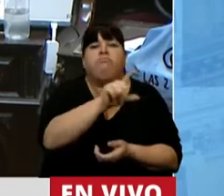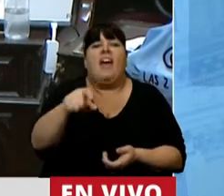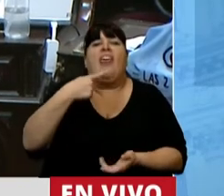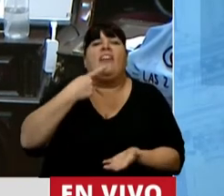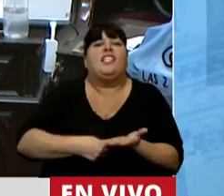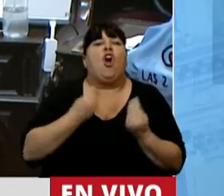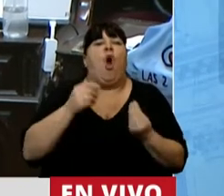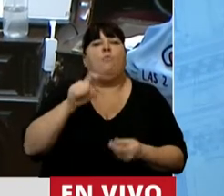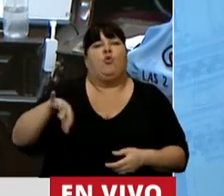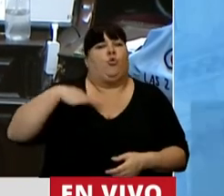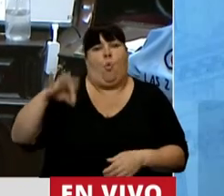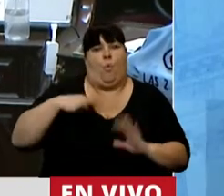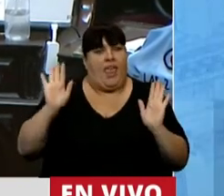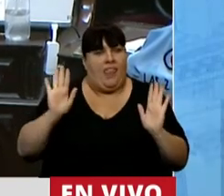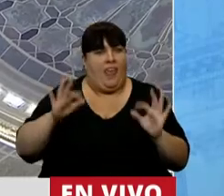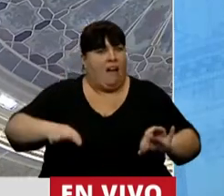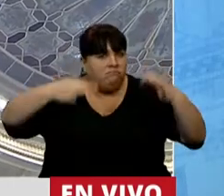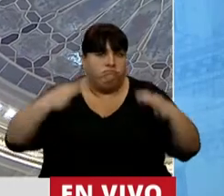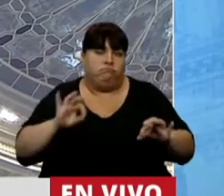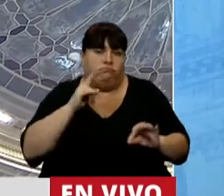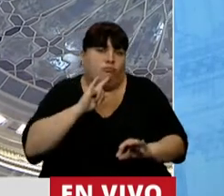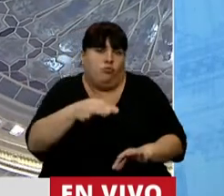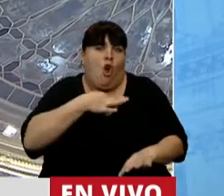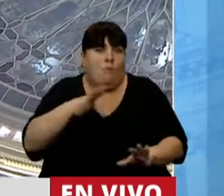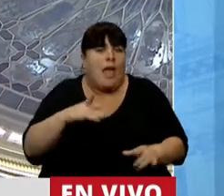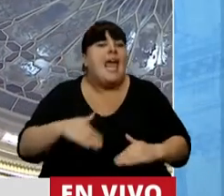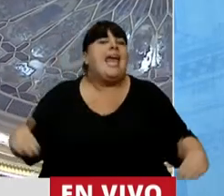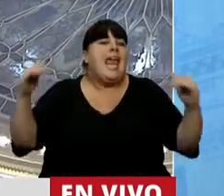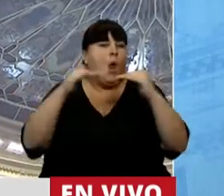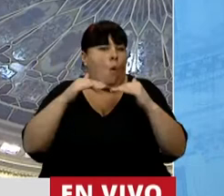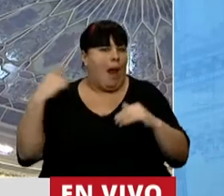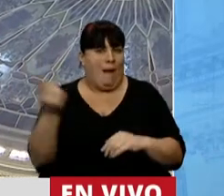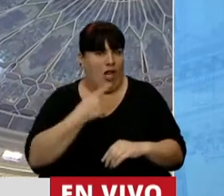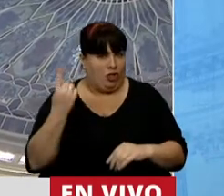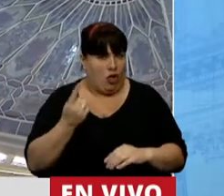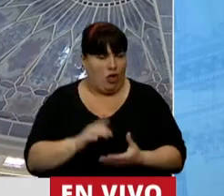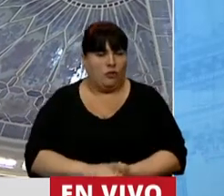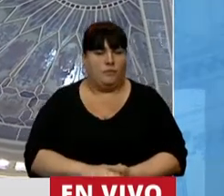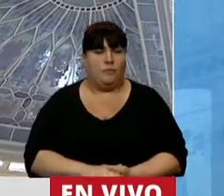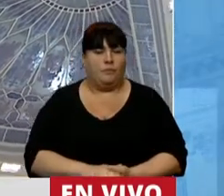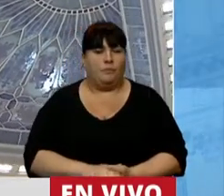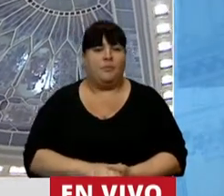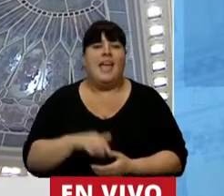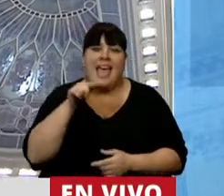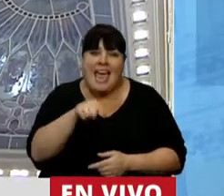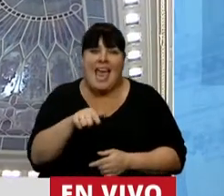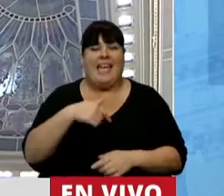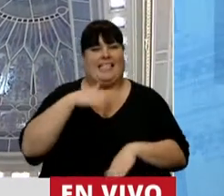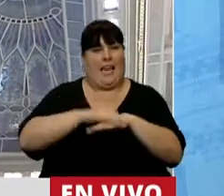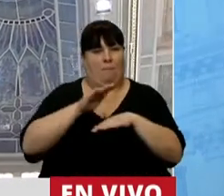decida cómo vivir su vida en plenitud y en igualdad de oportunidades. Esa es nuestra